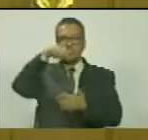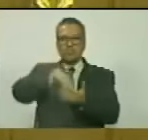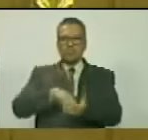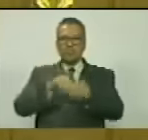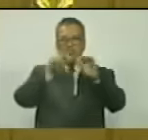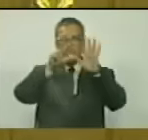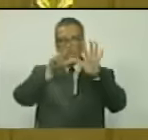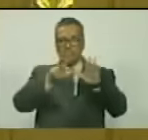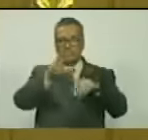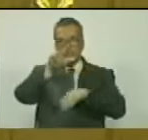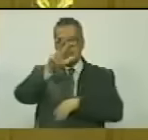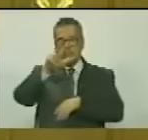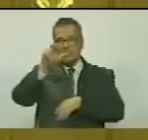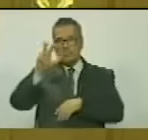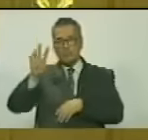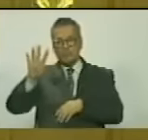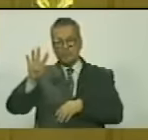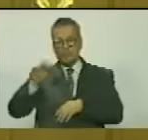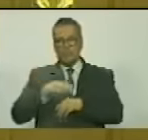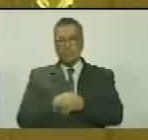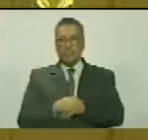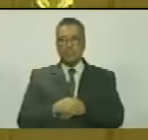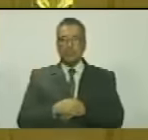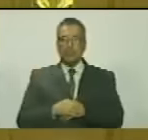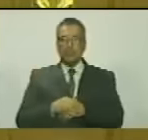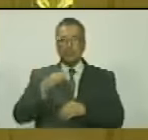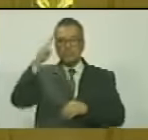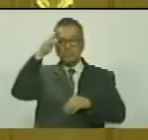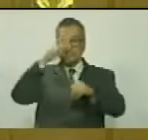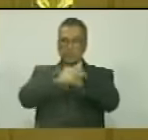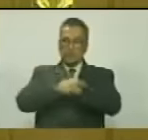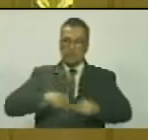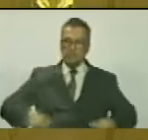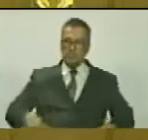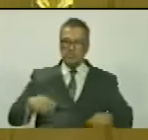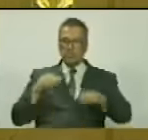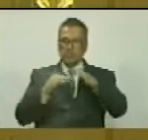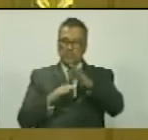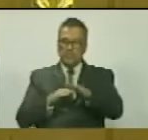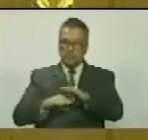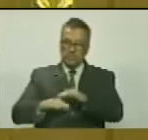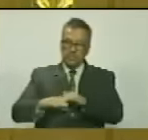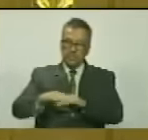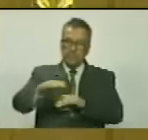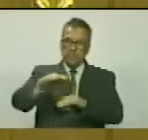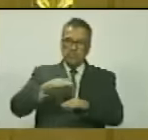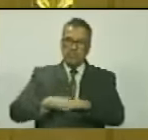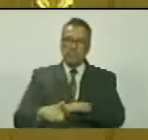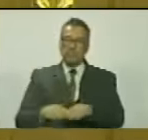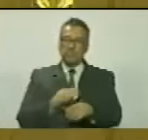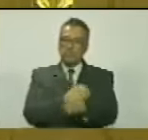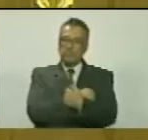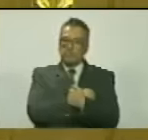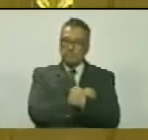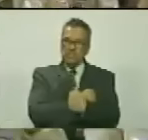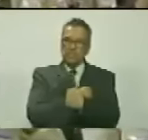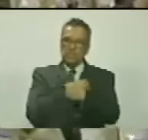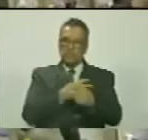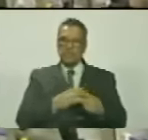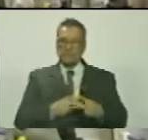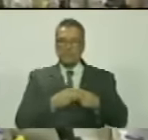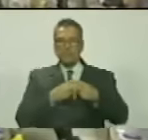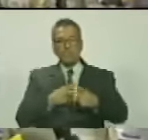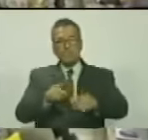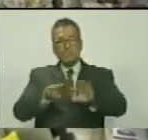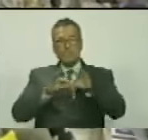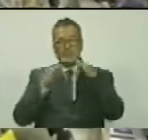1834. El general Sifontes creció abrazado por los valores de